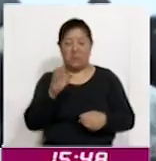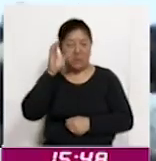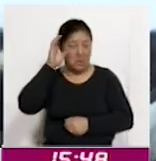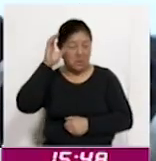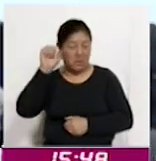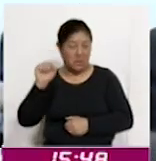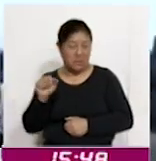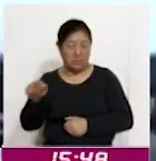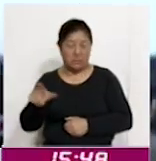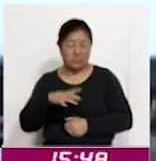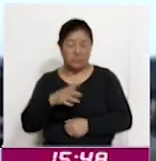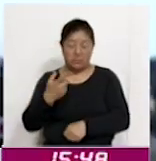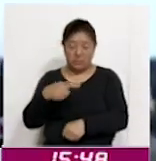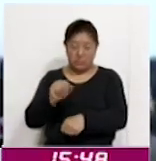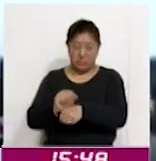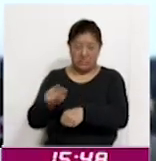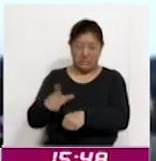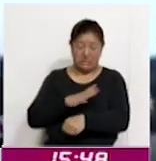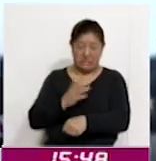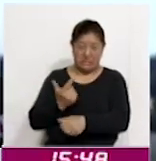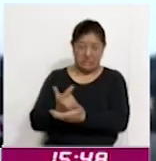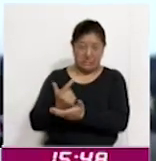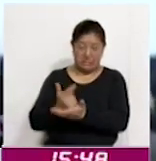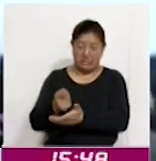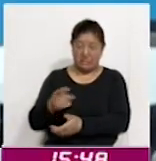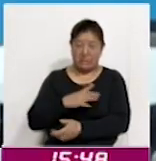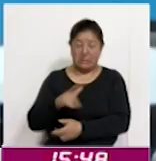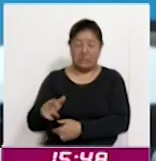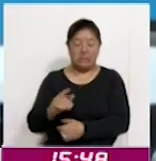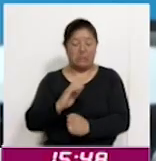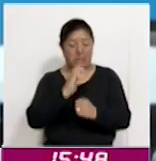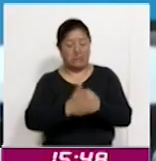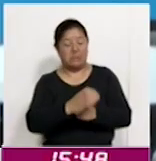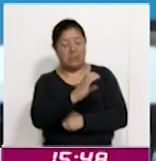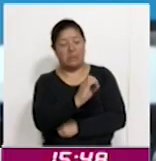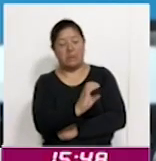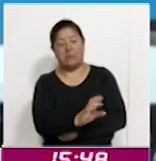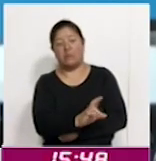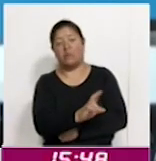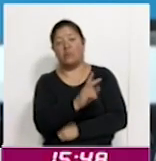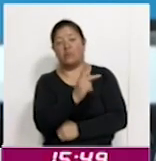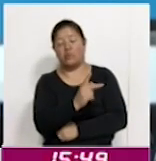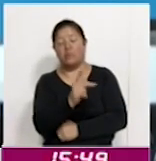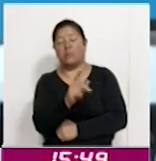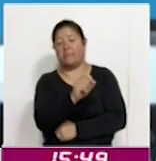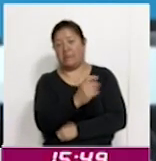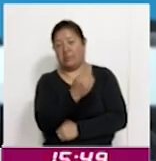en una semana crucial que tiene lugar tras el cierre en Bakú de la COP29 sobre el clima.